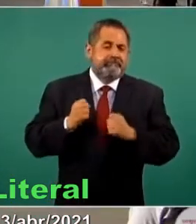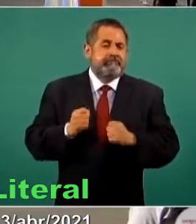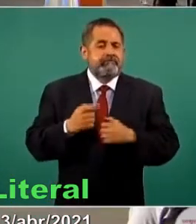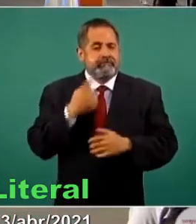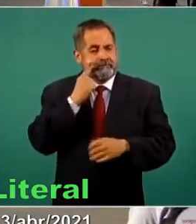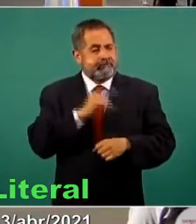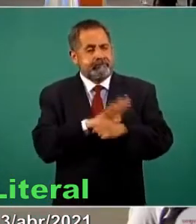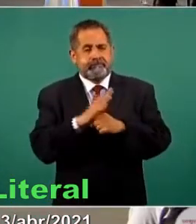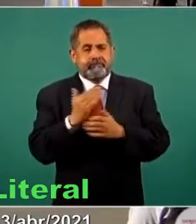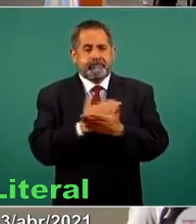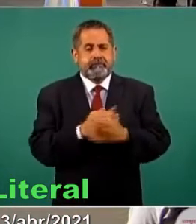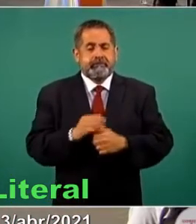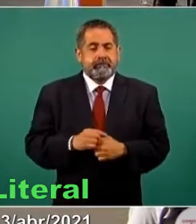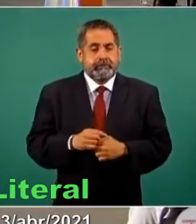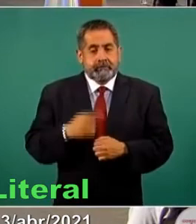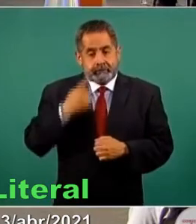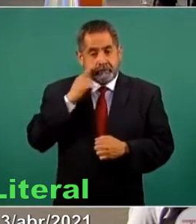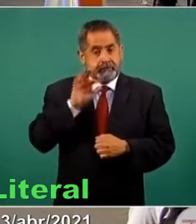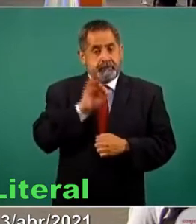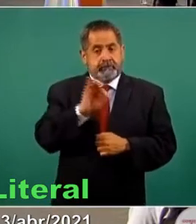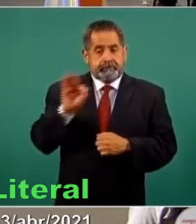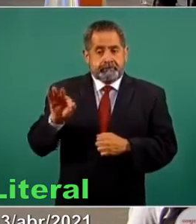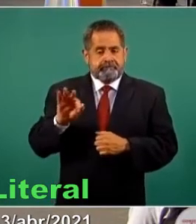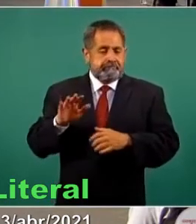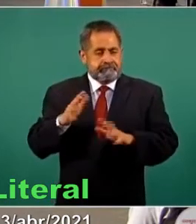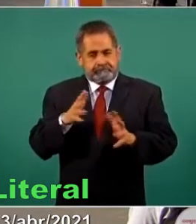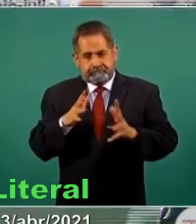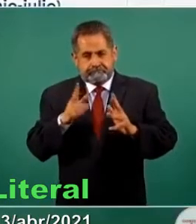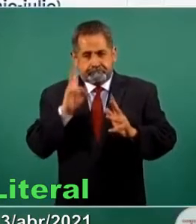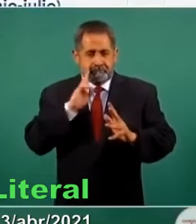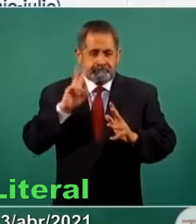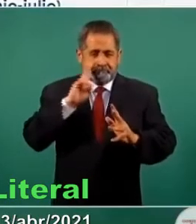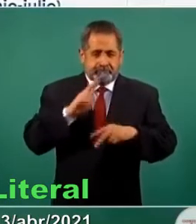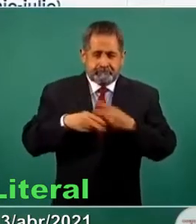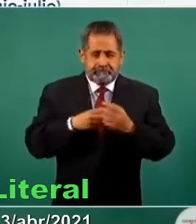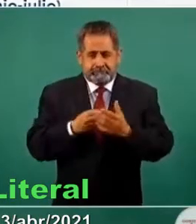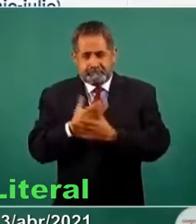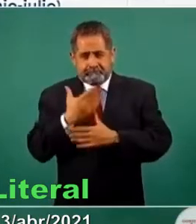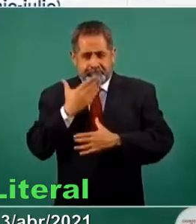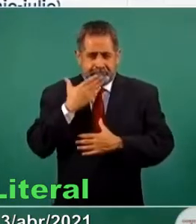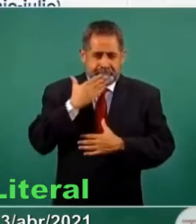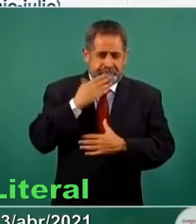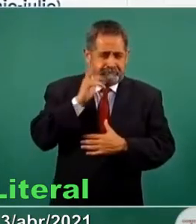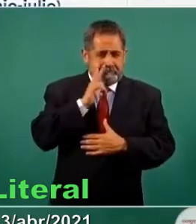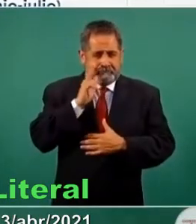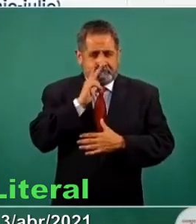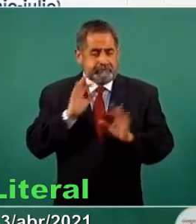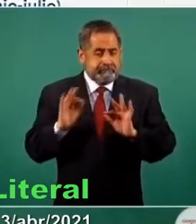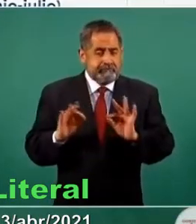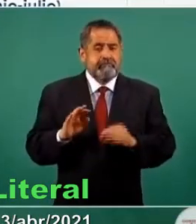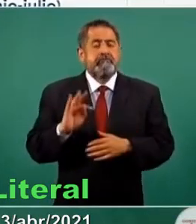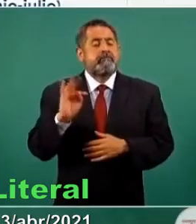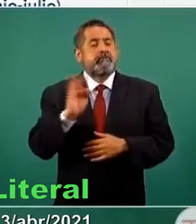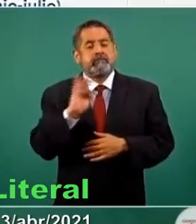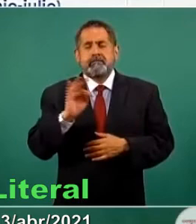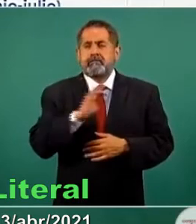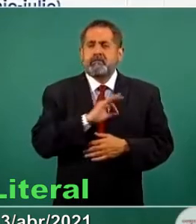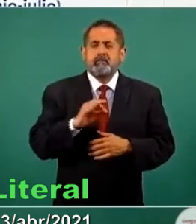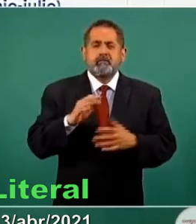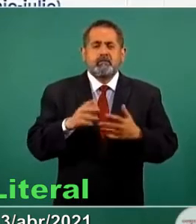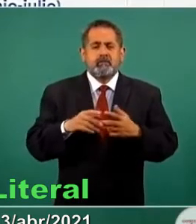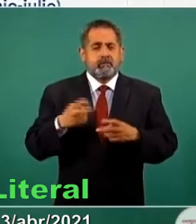Ahí están las fechas aproximadas y si todo sale como esperamos, tendríamos a final